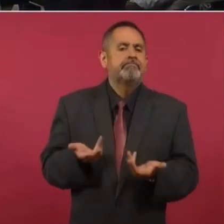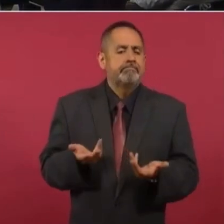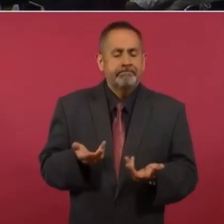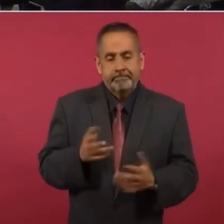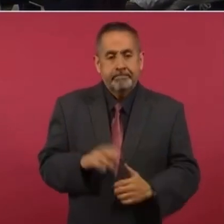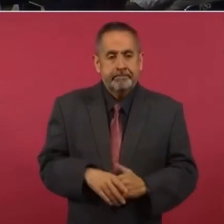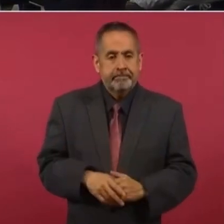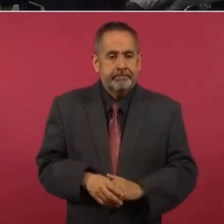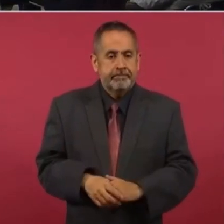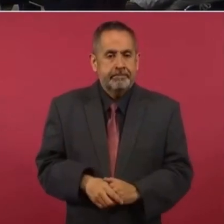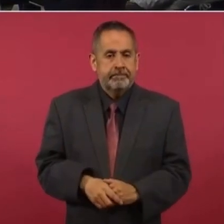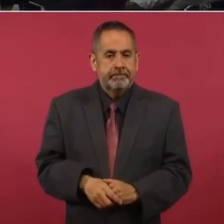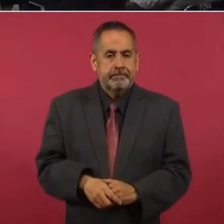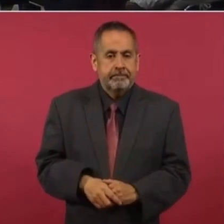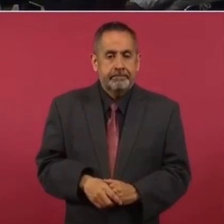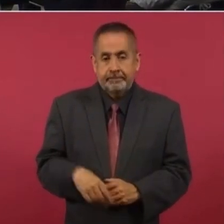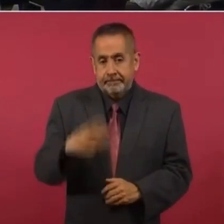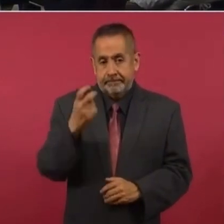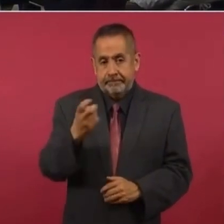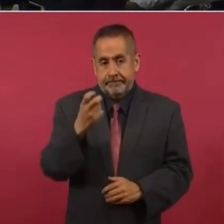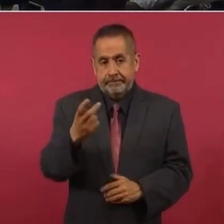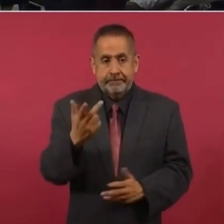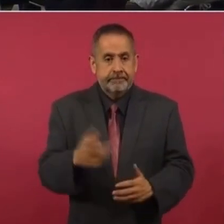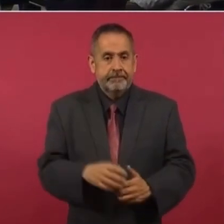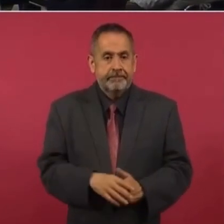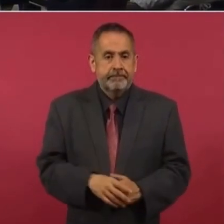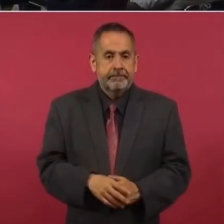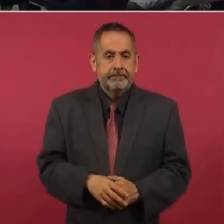Así fue. Entonces,